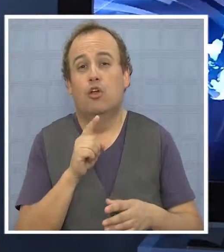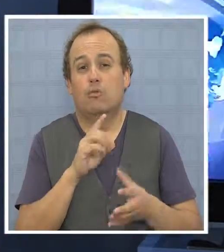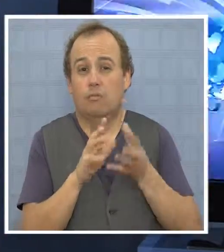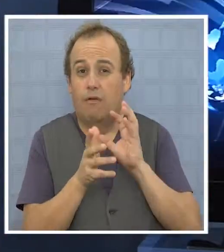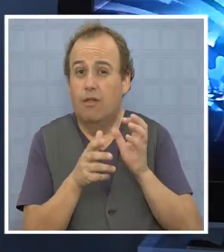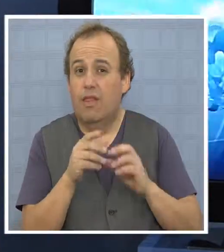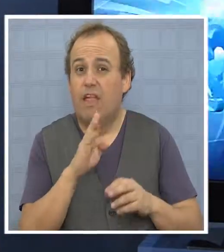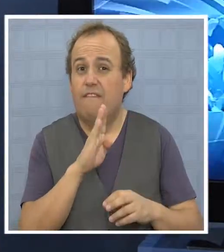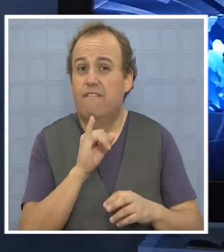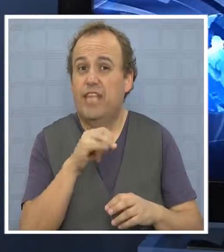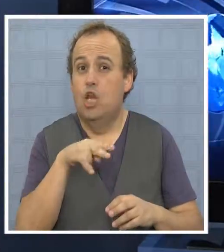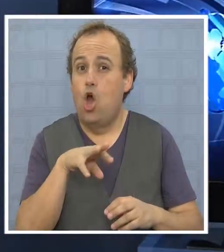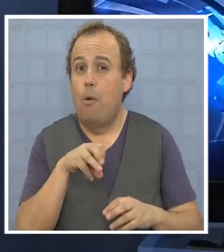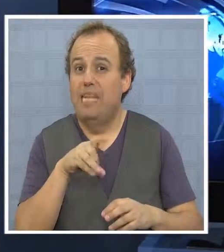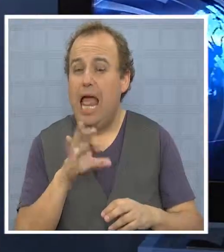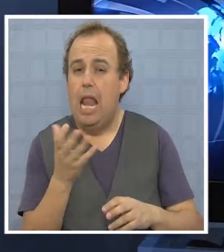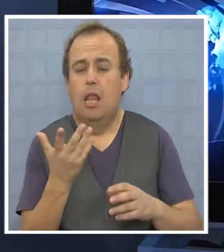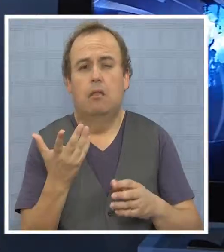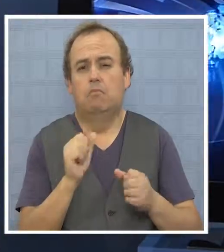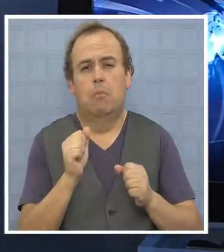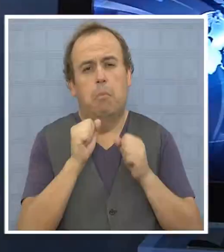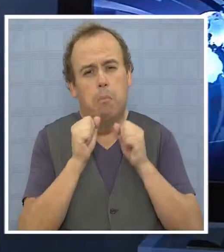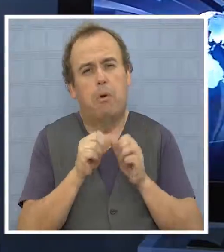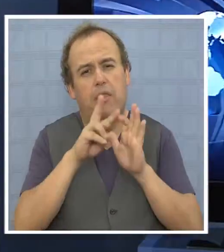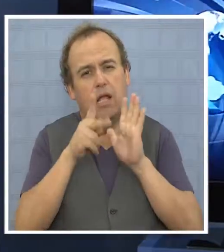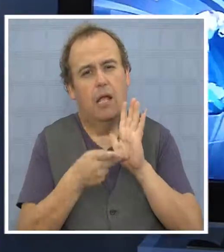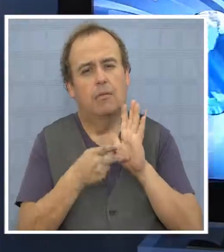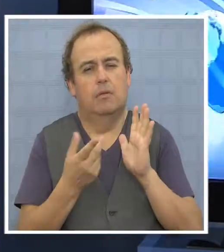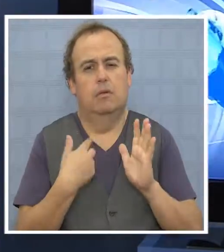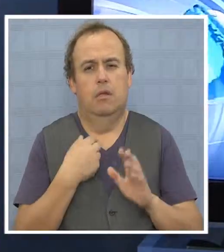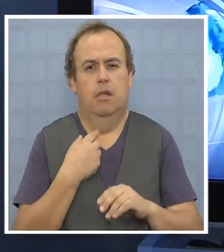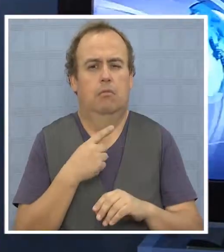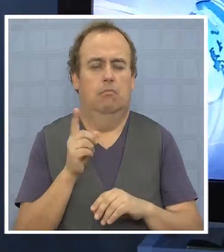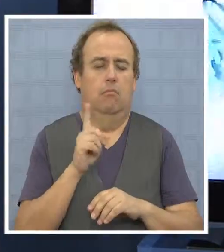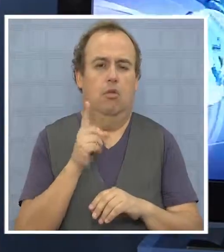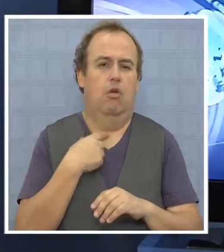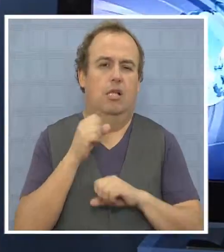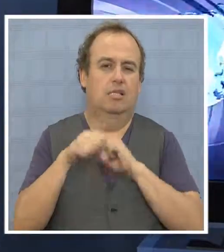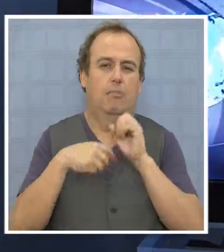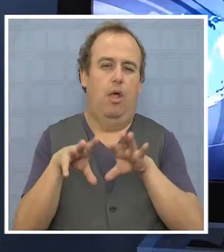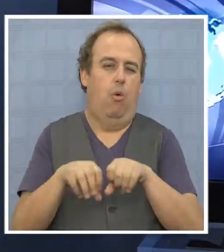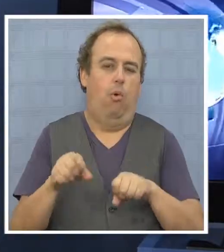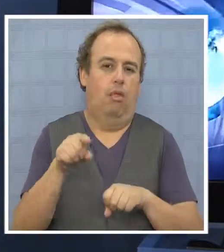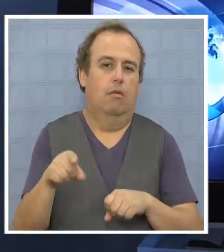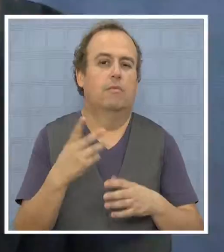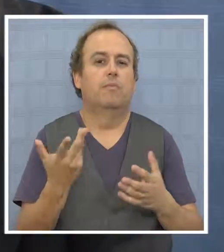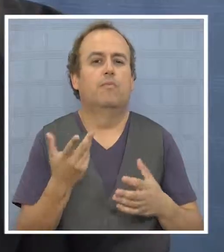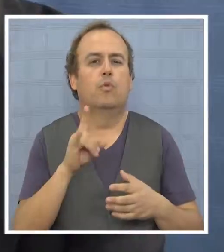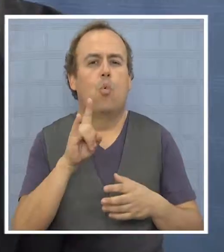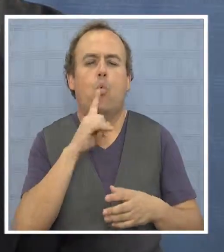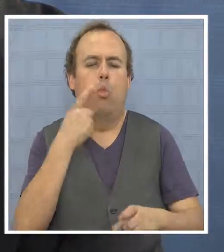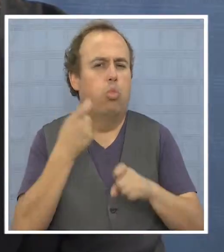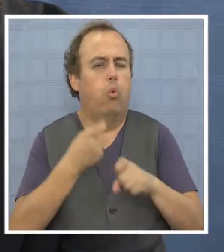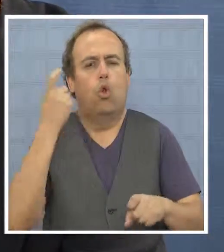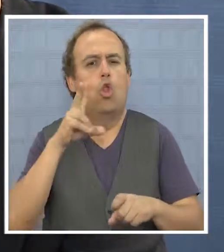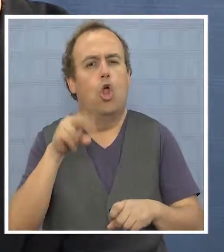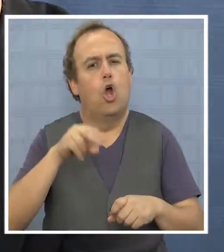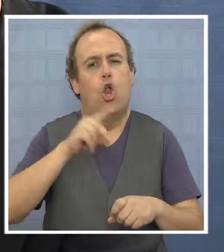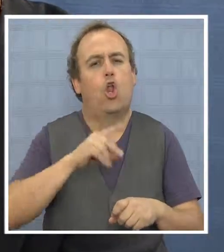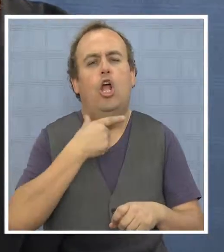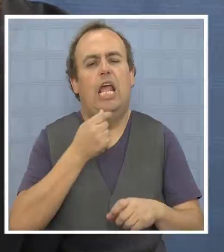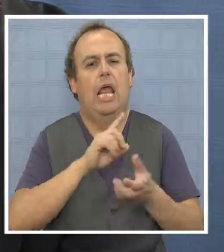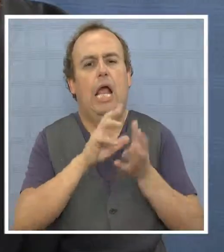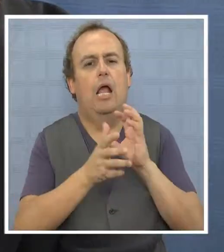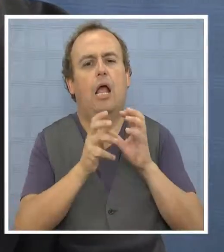el sistema electoral, hasta donde yo entiendo, no es una cuestión de principio, por lo tanto esa cerrazón no la comparto. El jefe de UDI, dice esto, Felipe